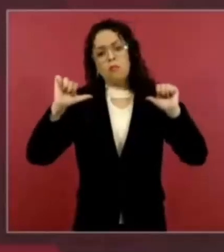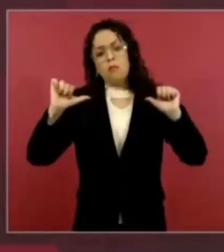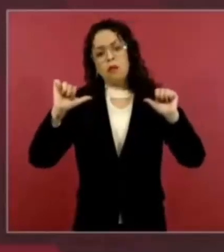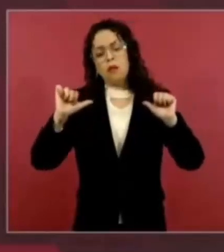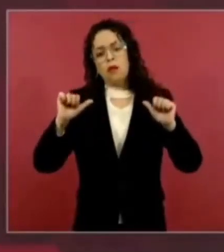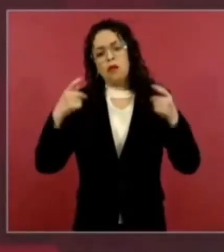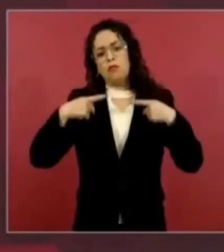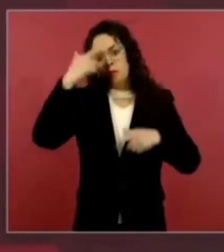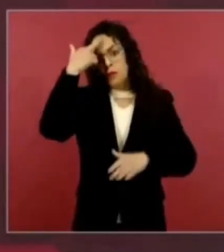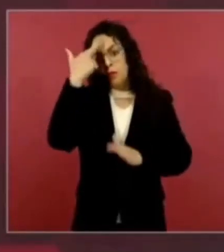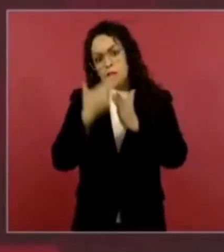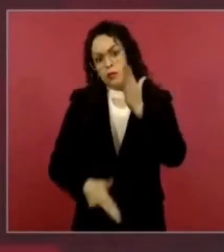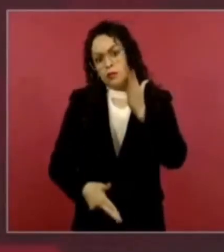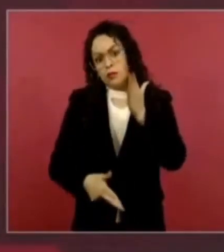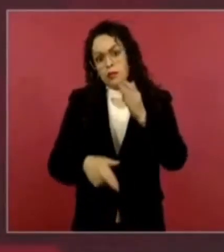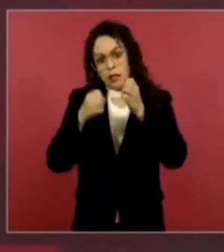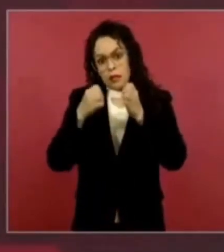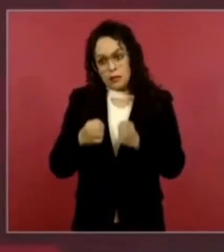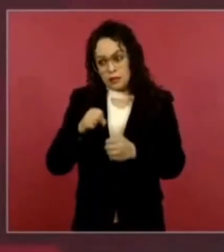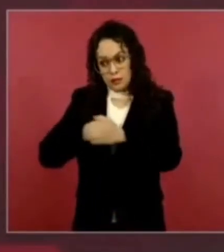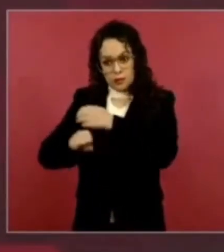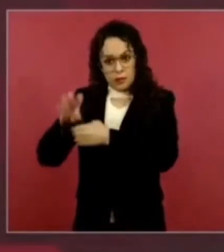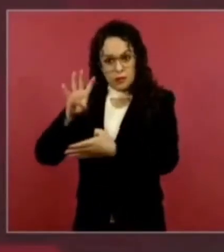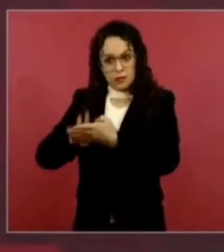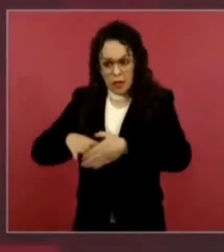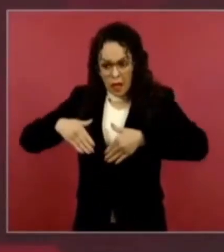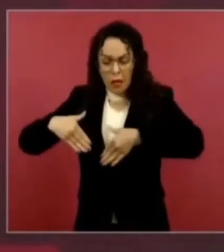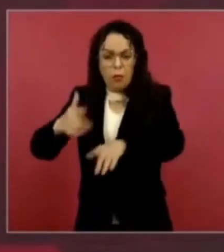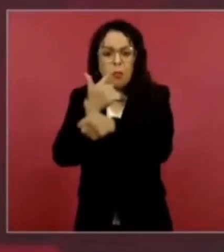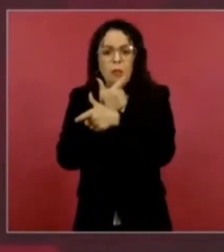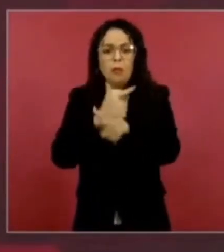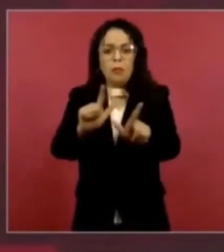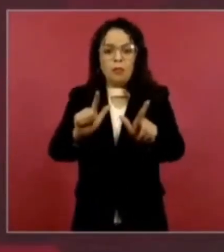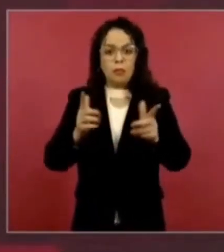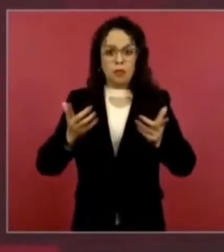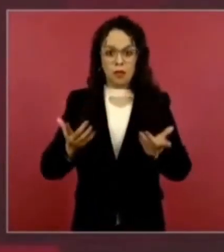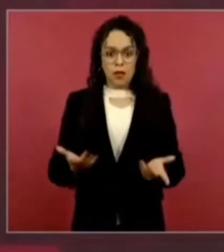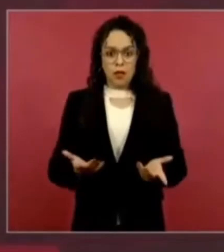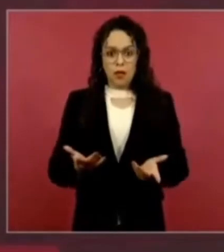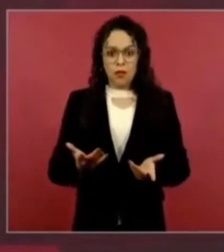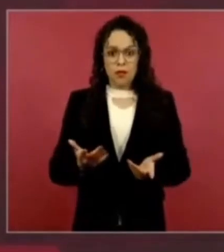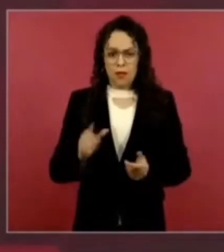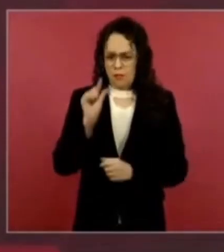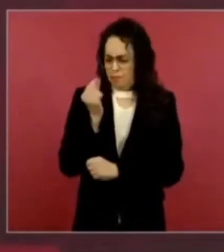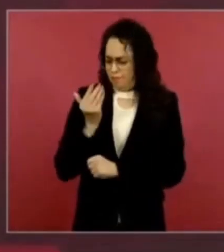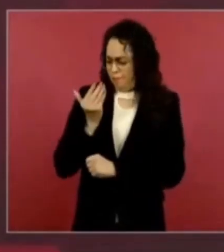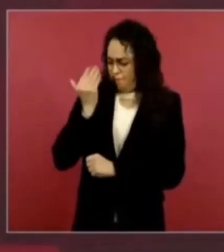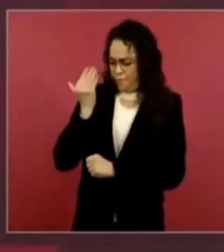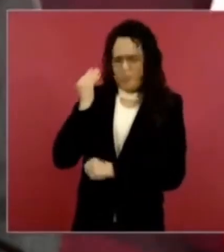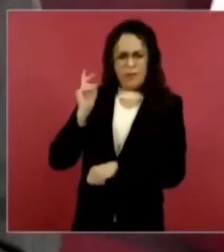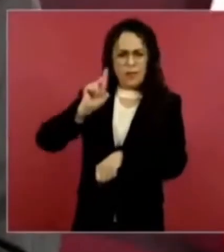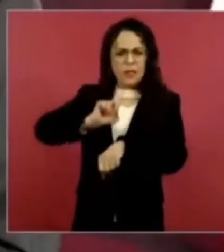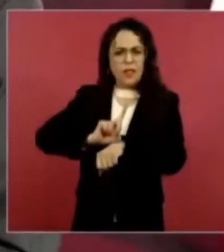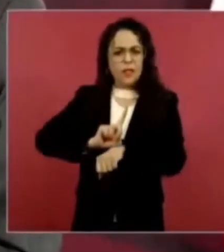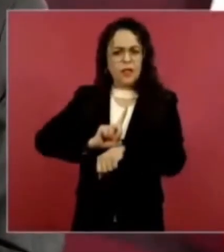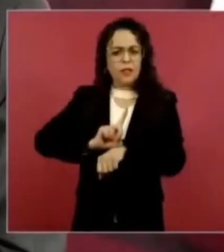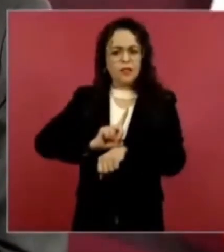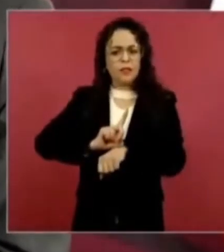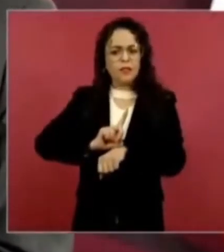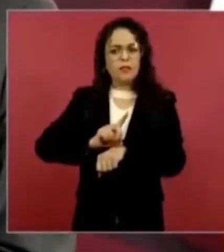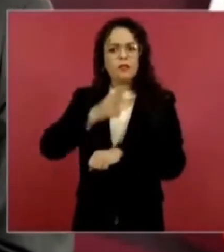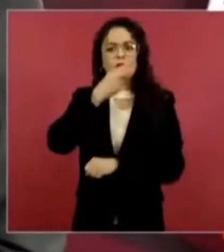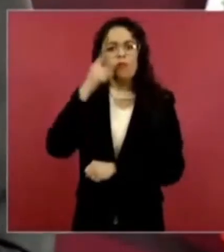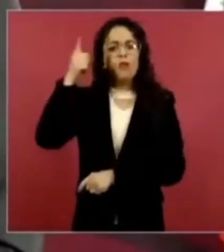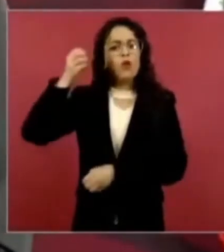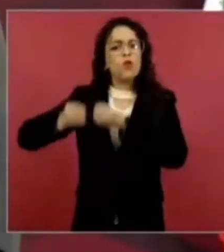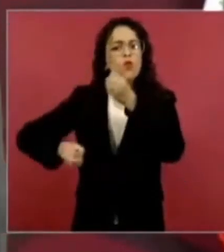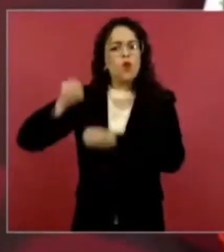Imagínense, hace unos días un juez dejó en libertad